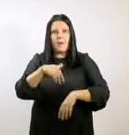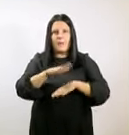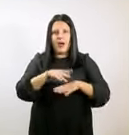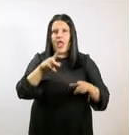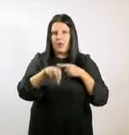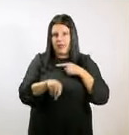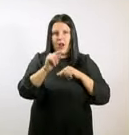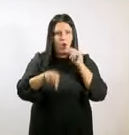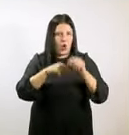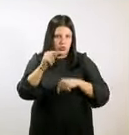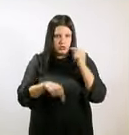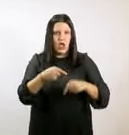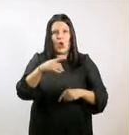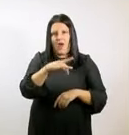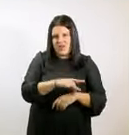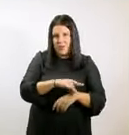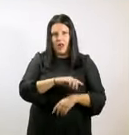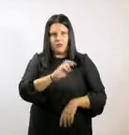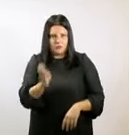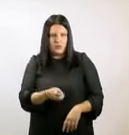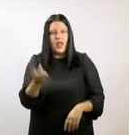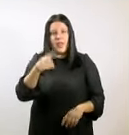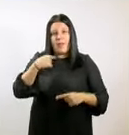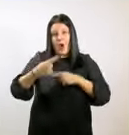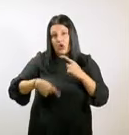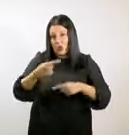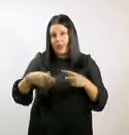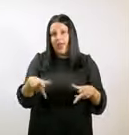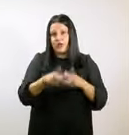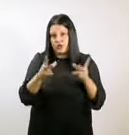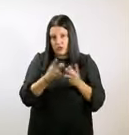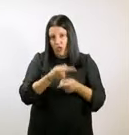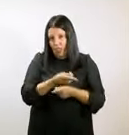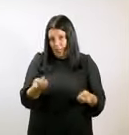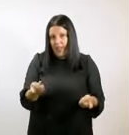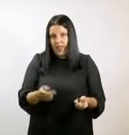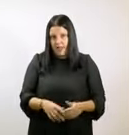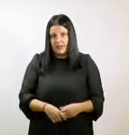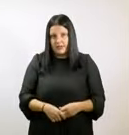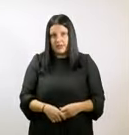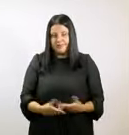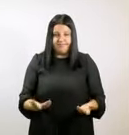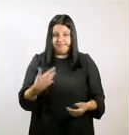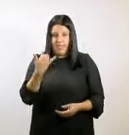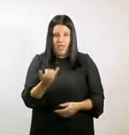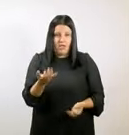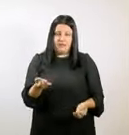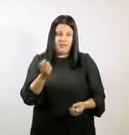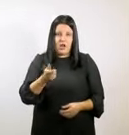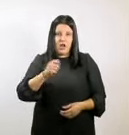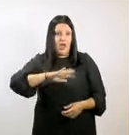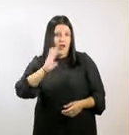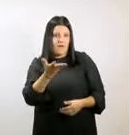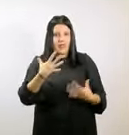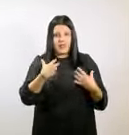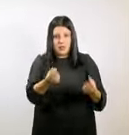la enfermedad y, sobre todo, todas aquellas consecuencias también sociales que tenemos y que afectan a nuestra salud. En ese sentido,